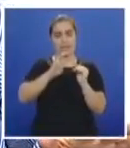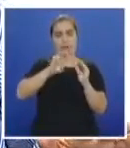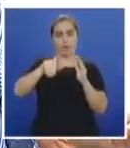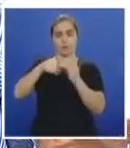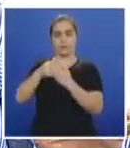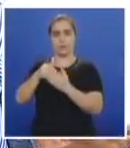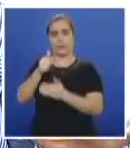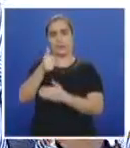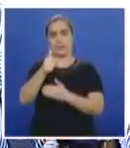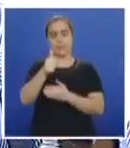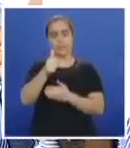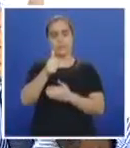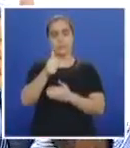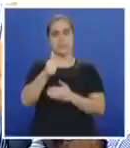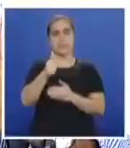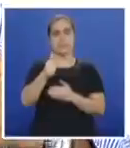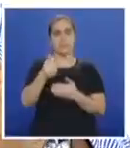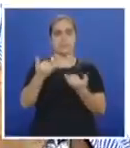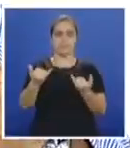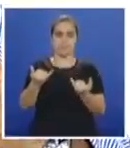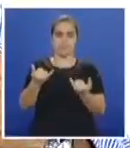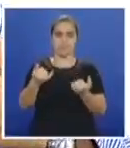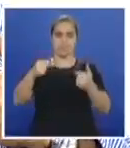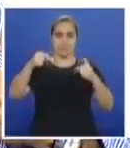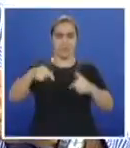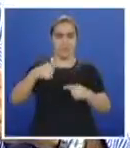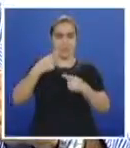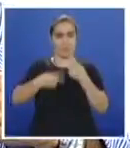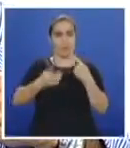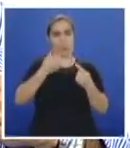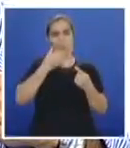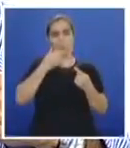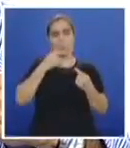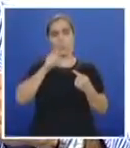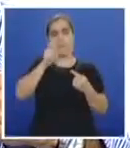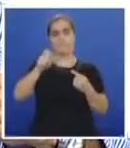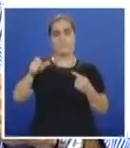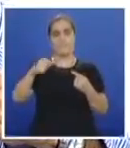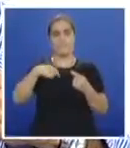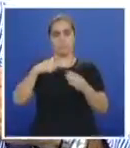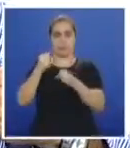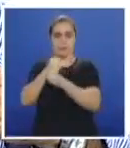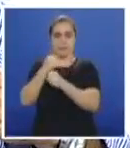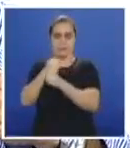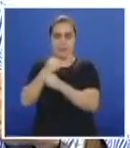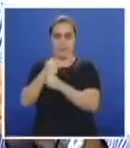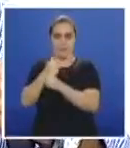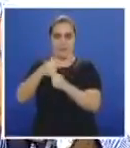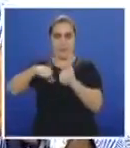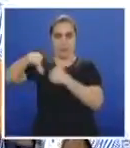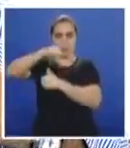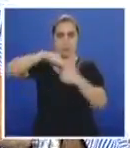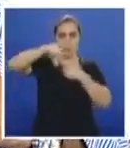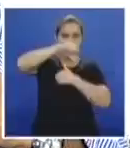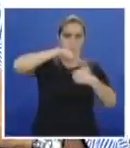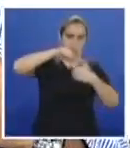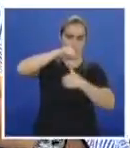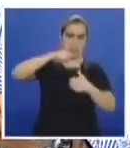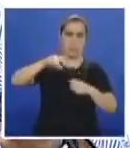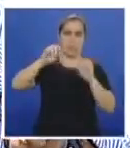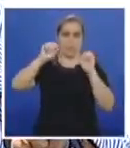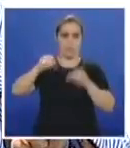e-mails. Ahora, no puede ser así, pongamos con los que tengan turnos de obreros o demás, pero sí se puede